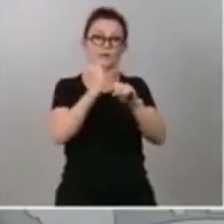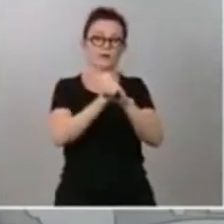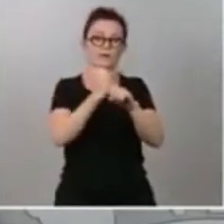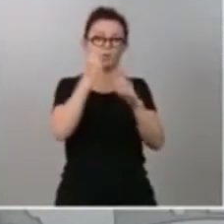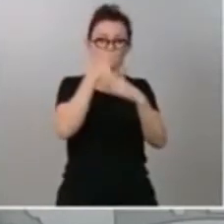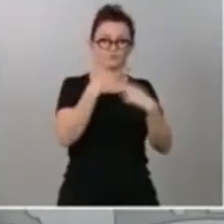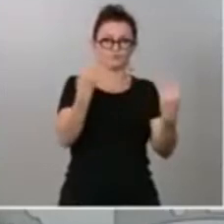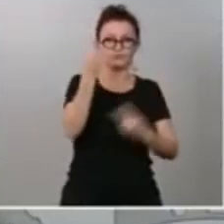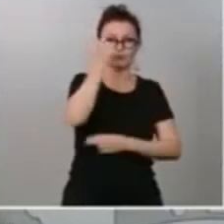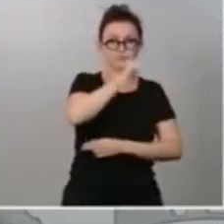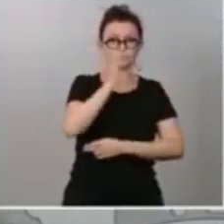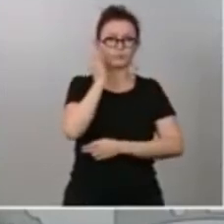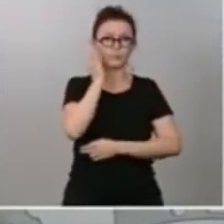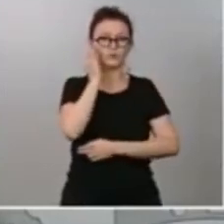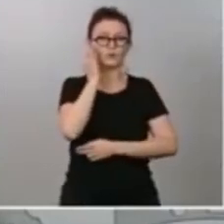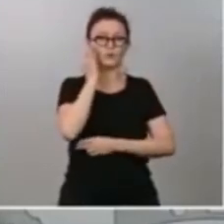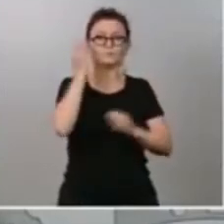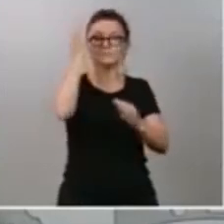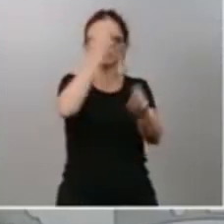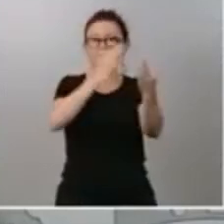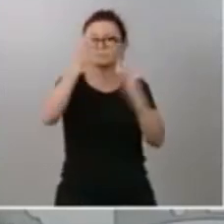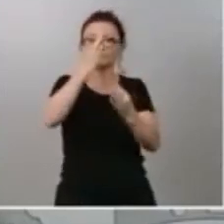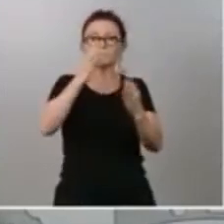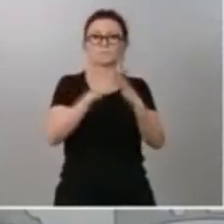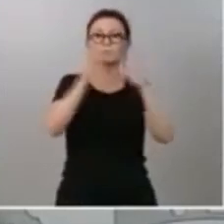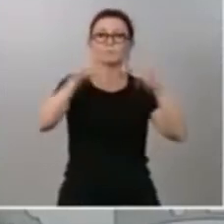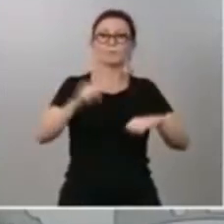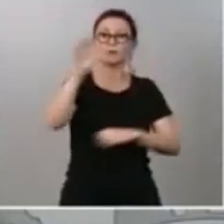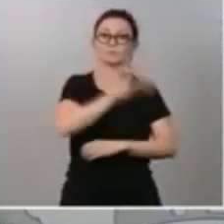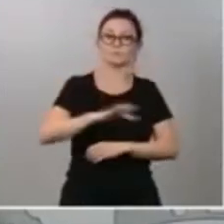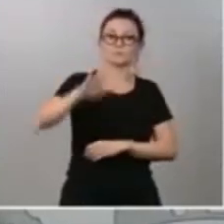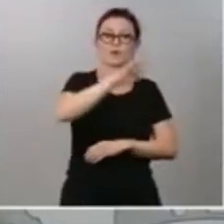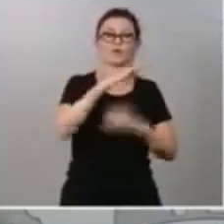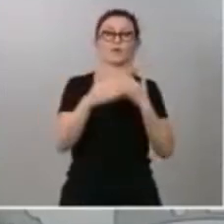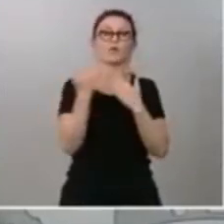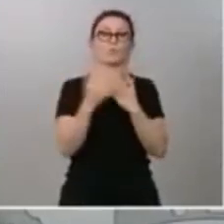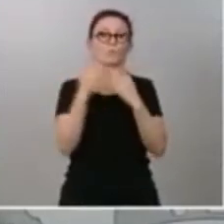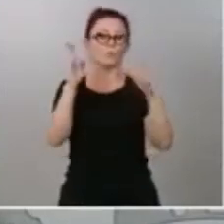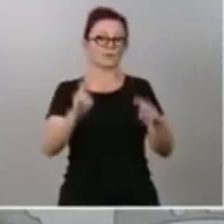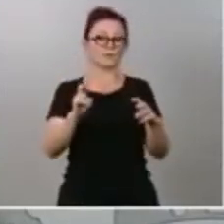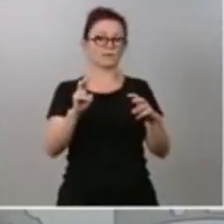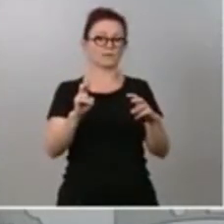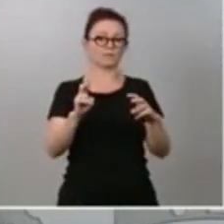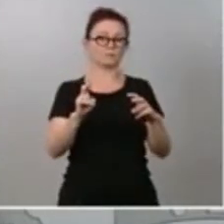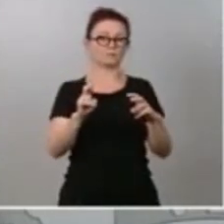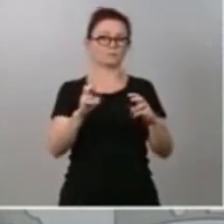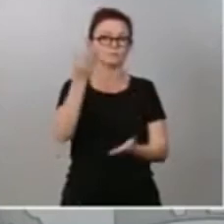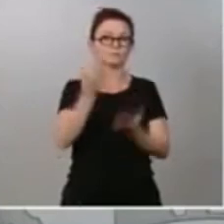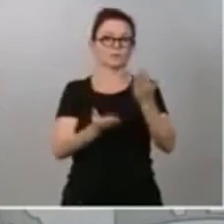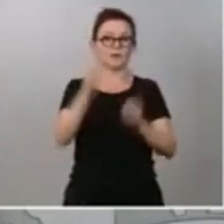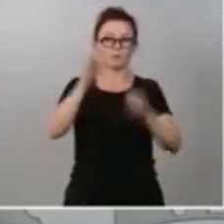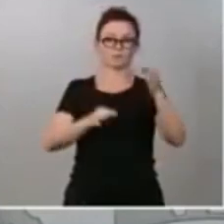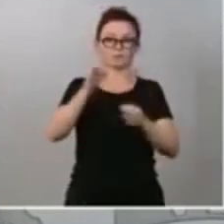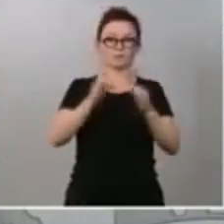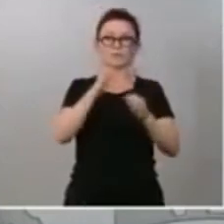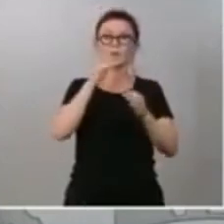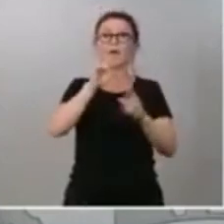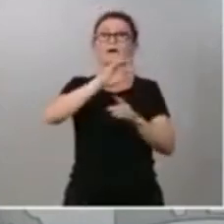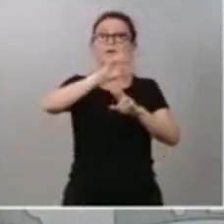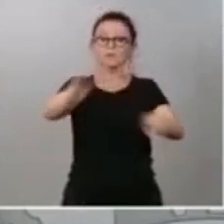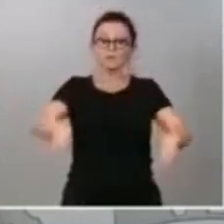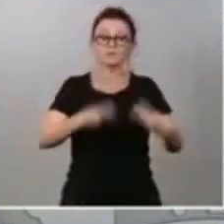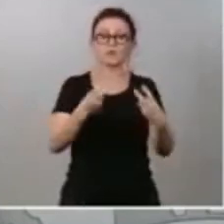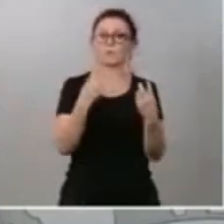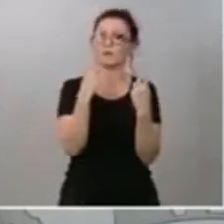más específica, elaboraremos un pacto de Estado para la modernización de la Administración de la Justicia, que es una de las reformas estructurales que necesita nuestro país